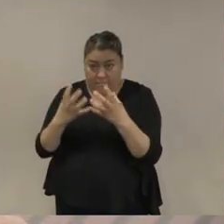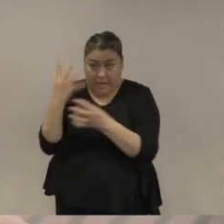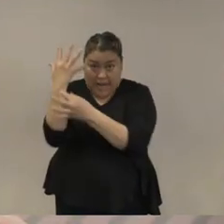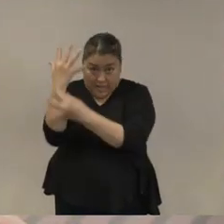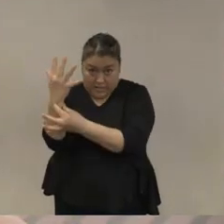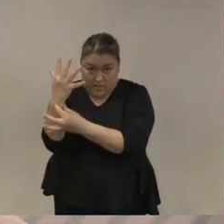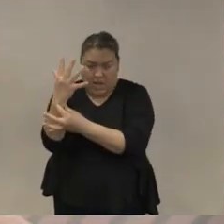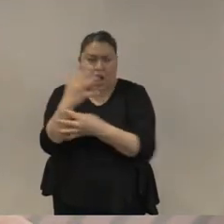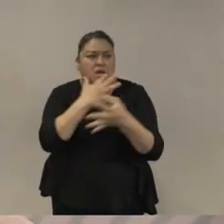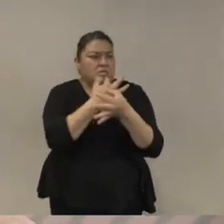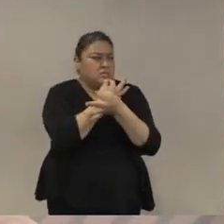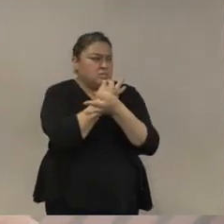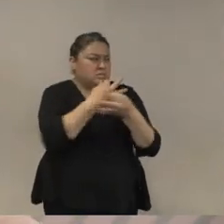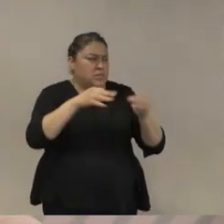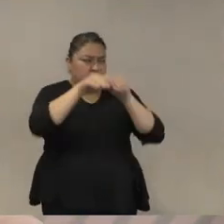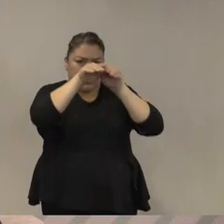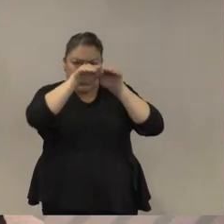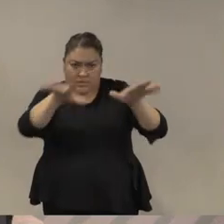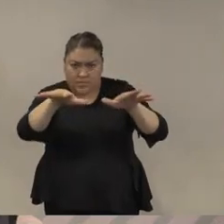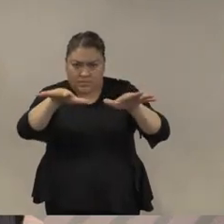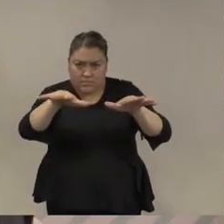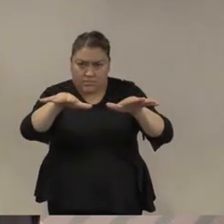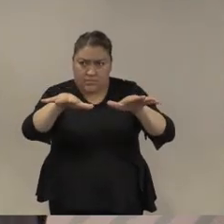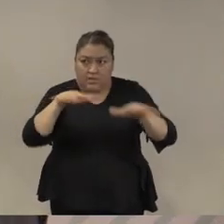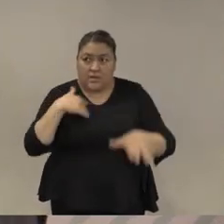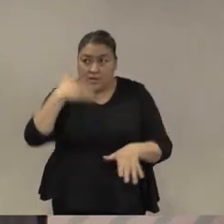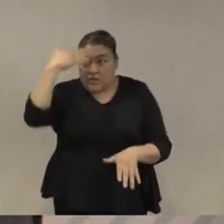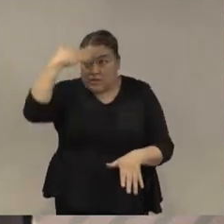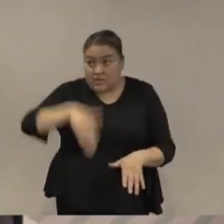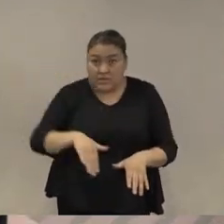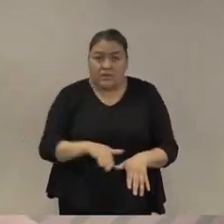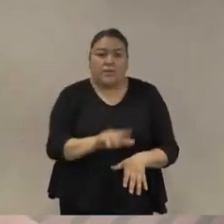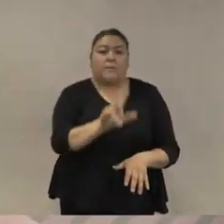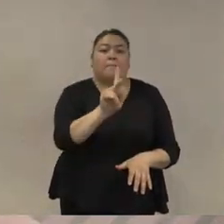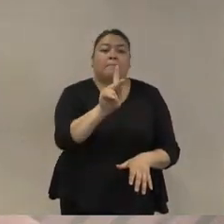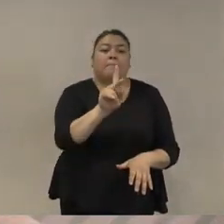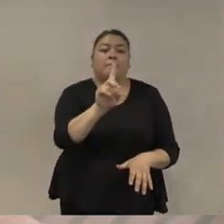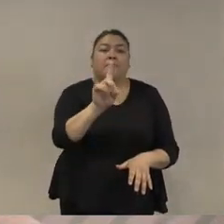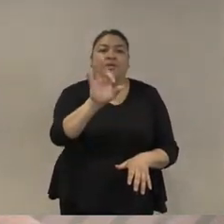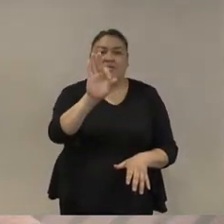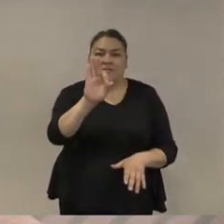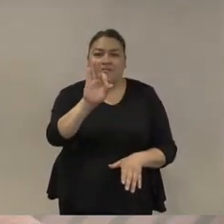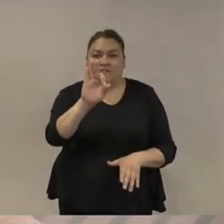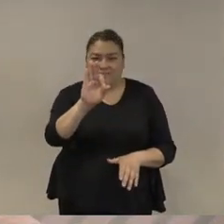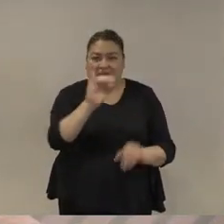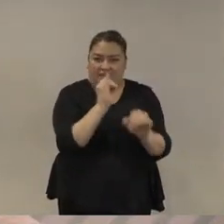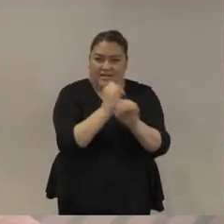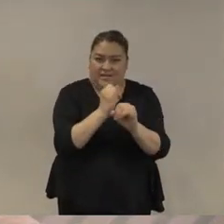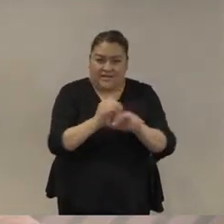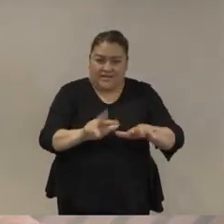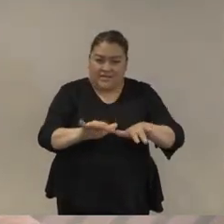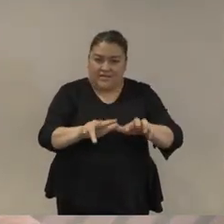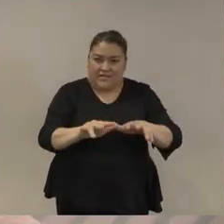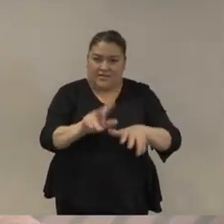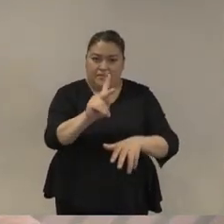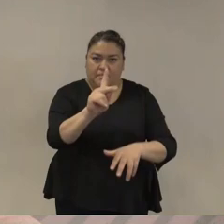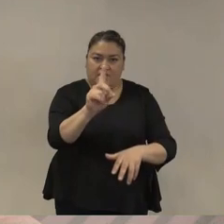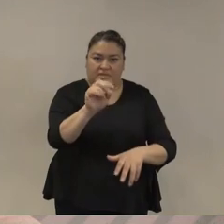la muerte del formato PDF ¿por qué?